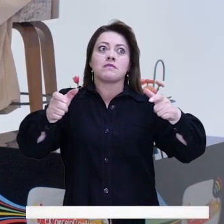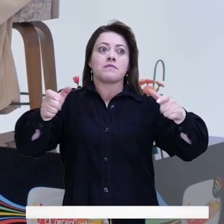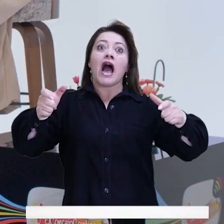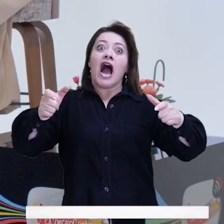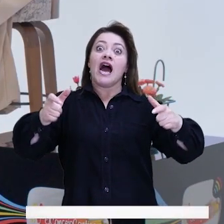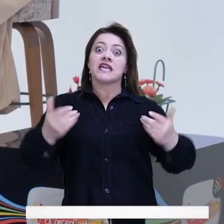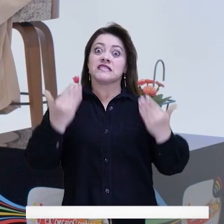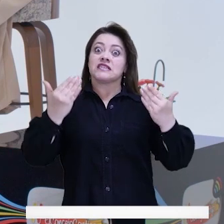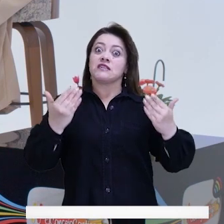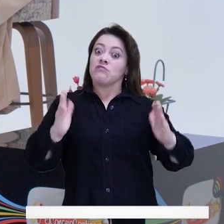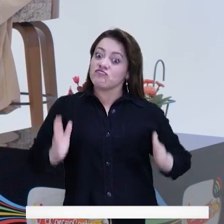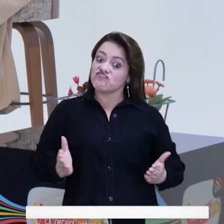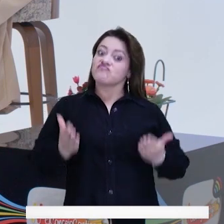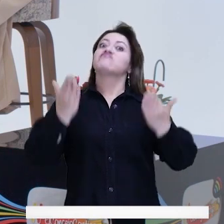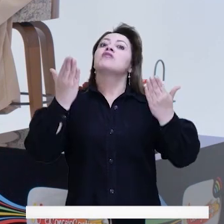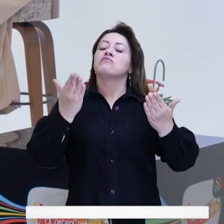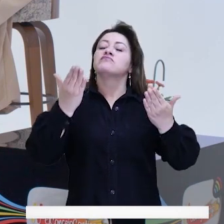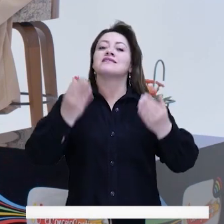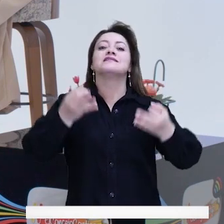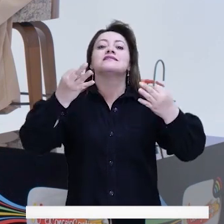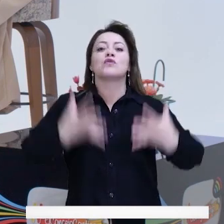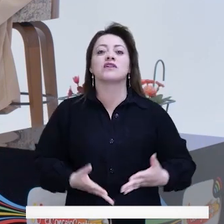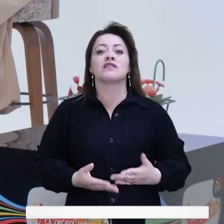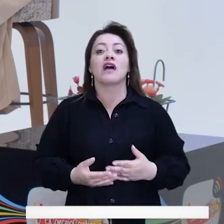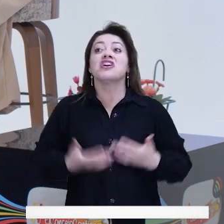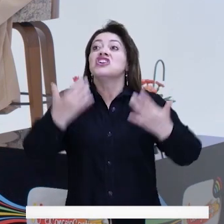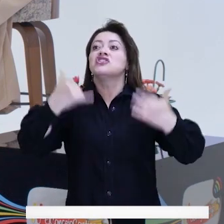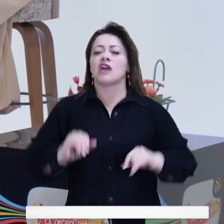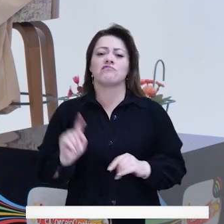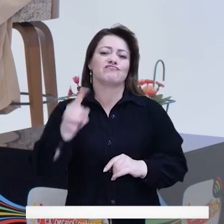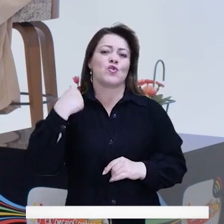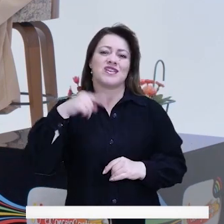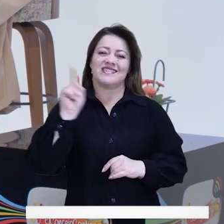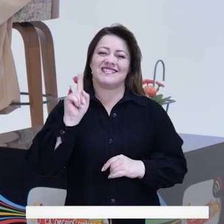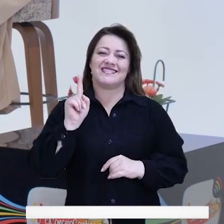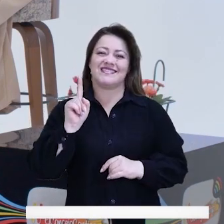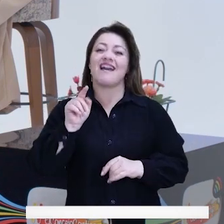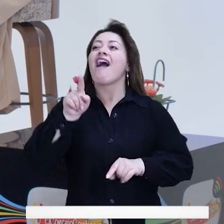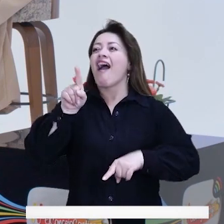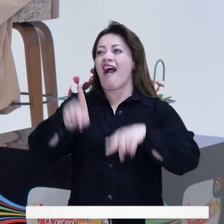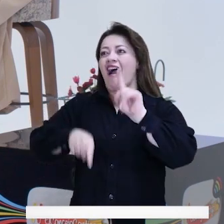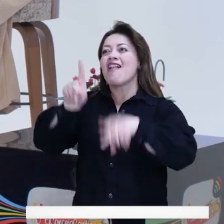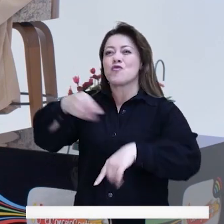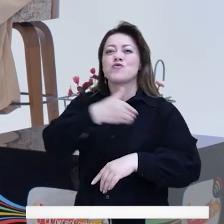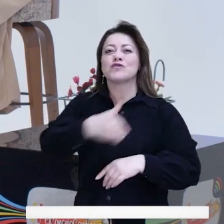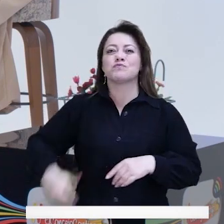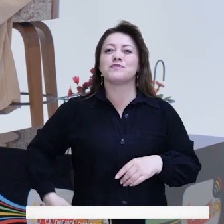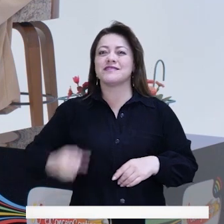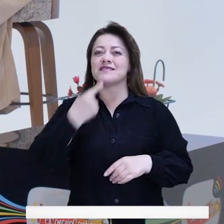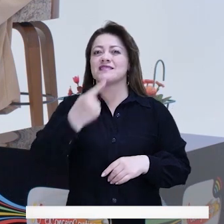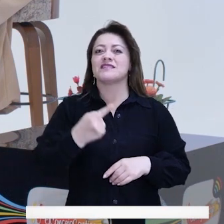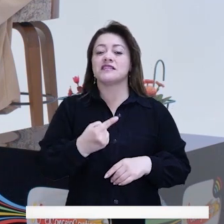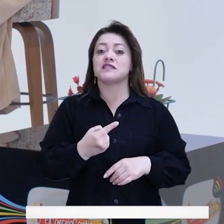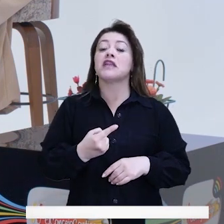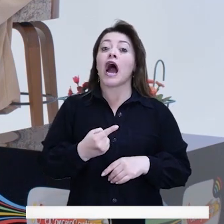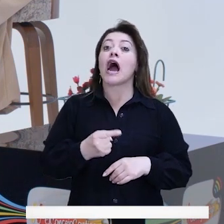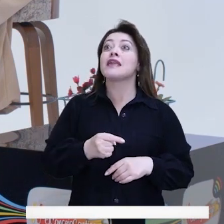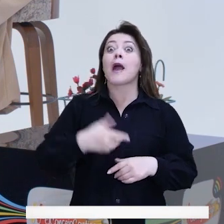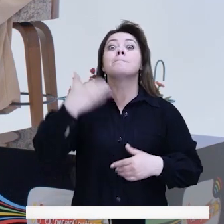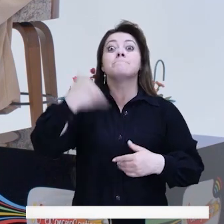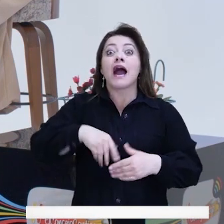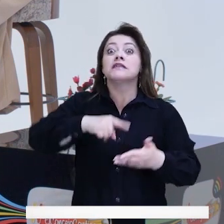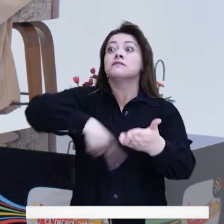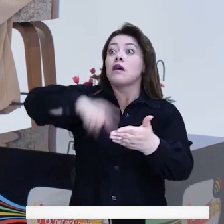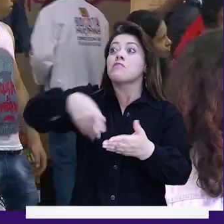parte para mejorar la seguridad de una ciudad. Pero no lo es todo. Siempre hemos visto que muchos presidentes le apuestan aumentar el pie de